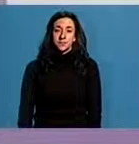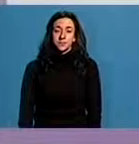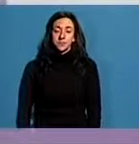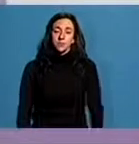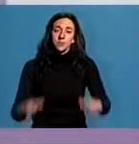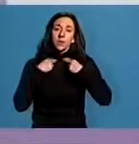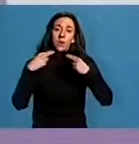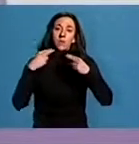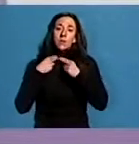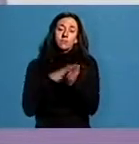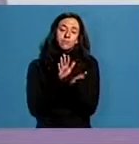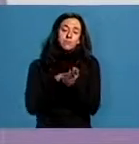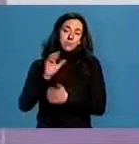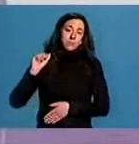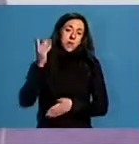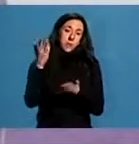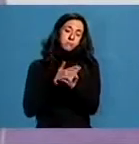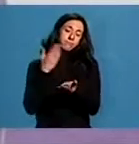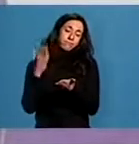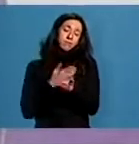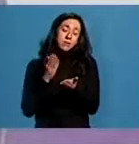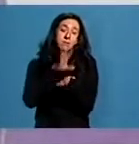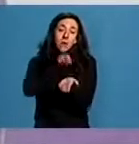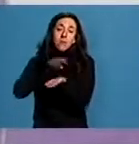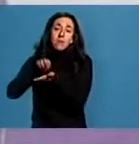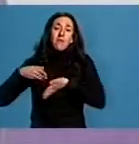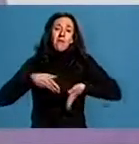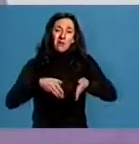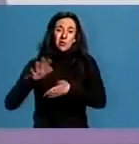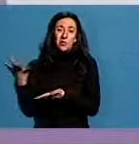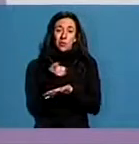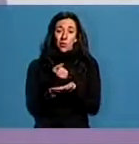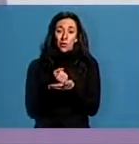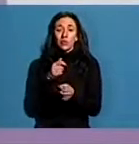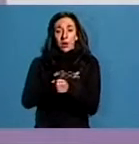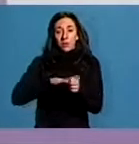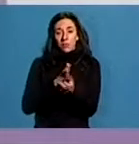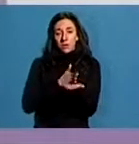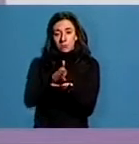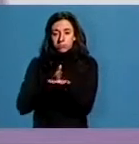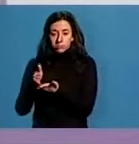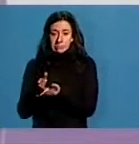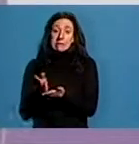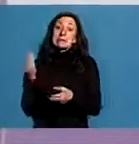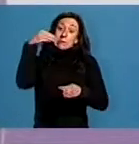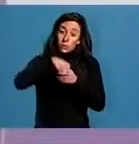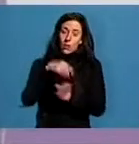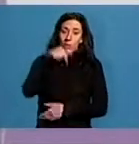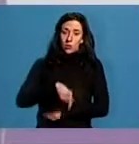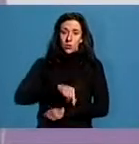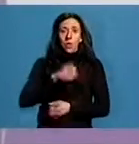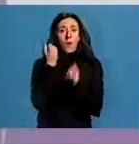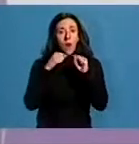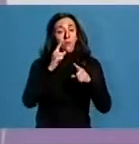A Deputación edita o primeiro libro de Galicia que recolle todos os camiños que pasan pola provincia, incluído o sur, malea que ainda non foi recoñecido